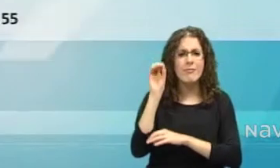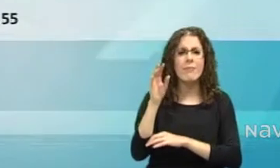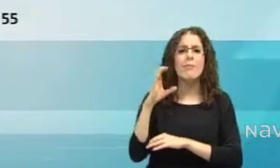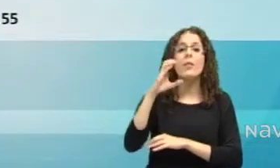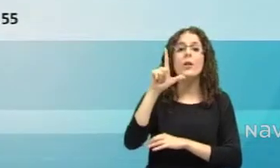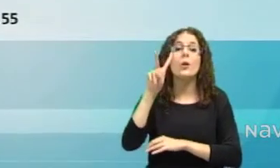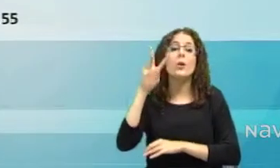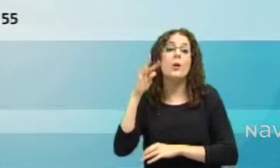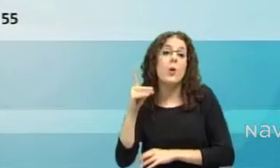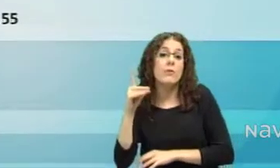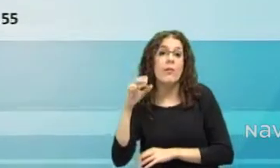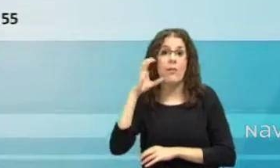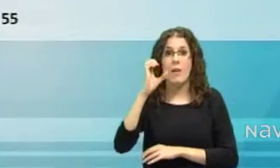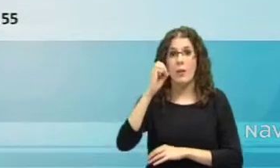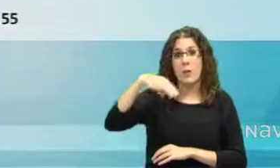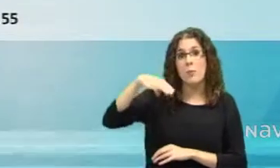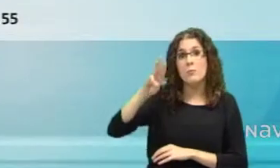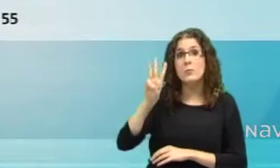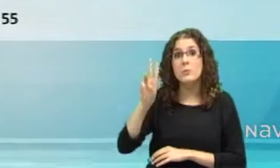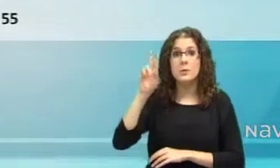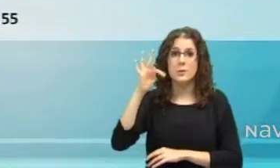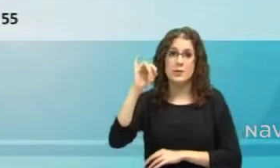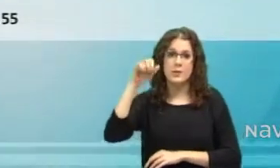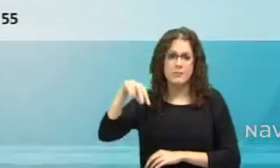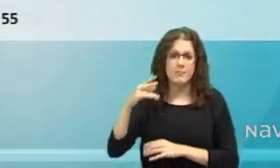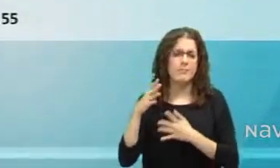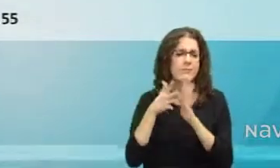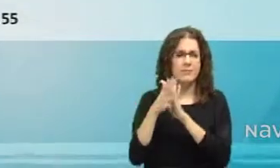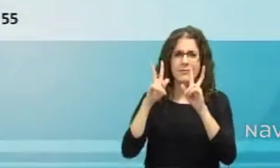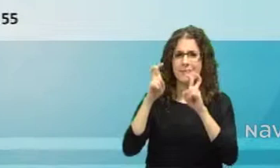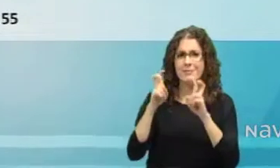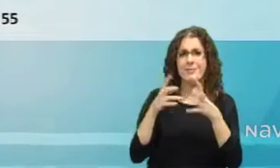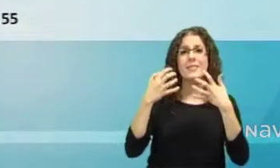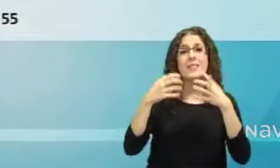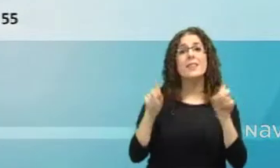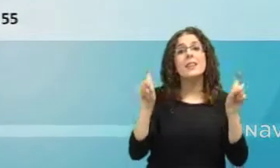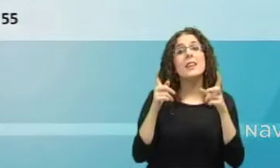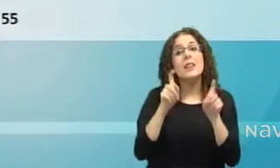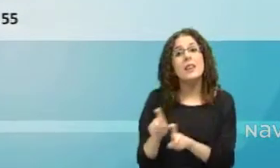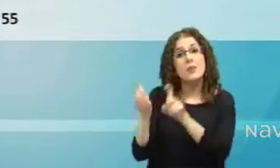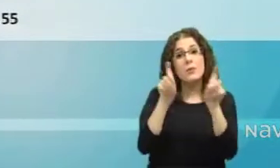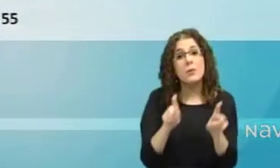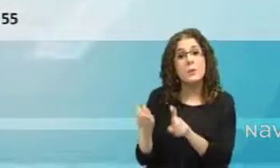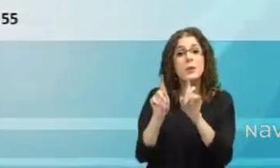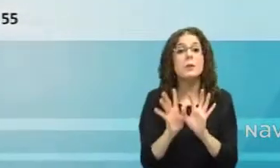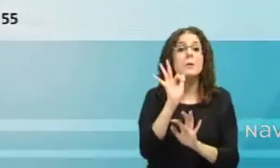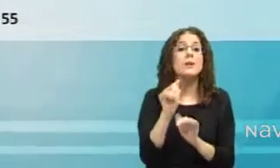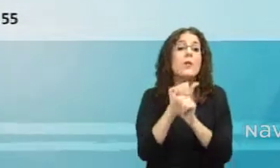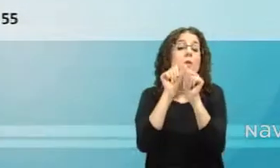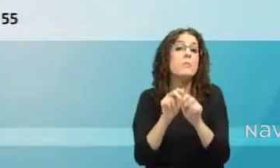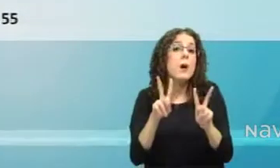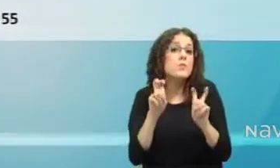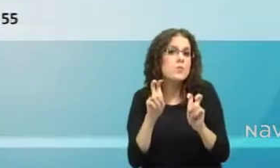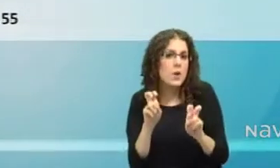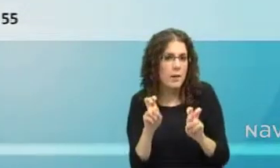tratará la innovación en las infraestructuras informáticas y aprenderás cómo funciona este nuevo modelo de aprovisionamiento, sus